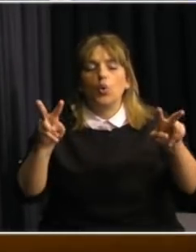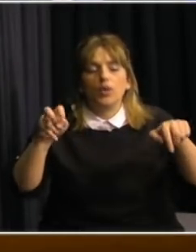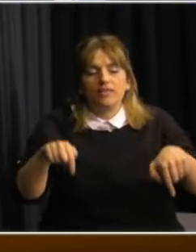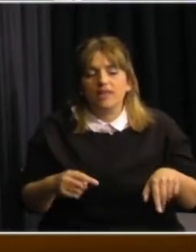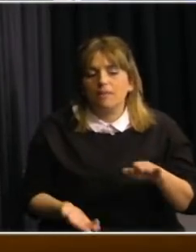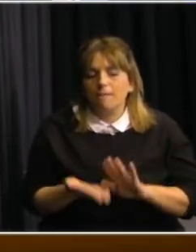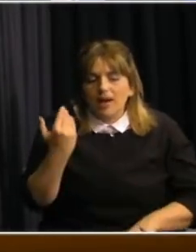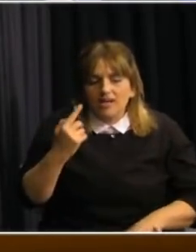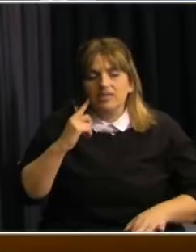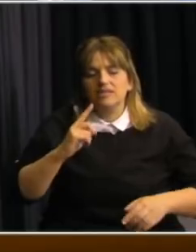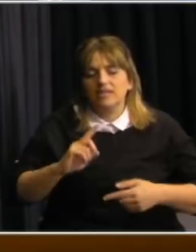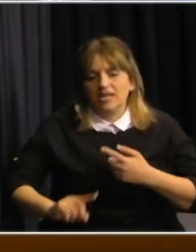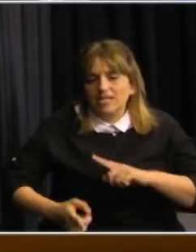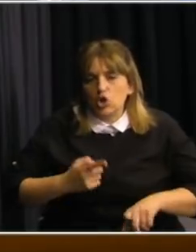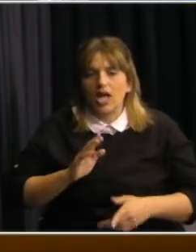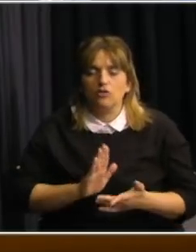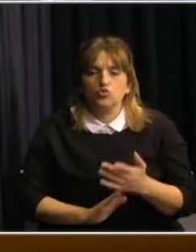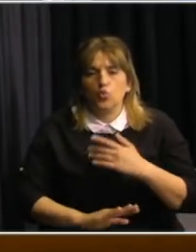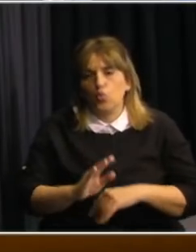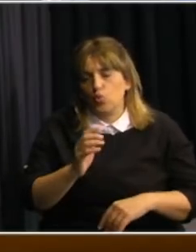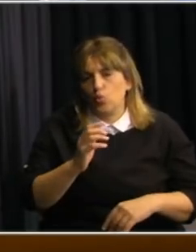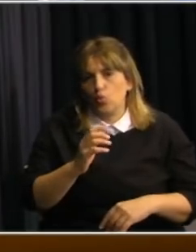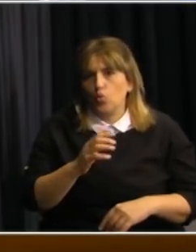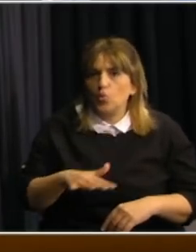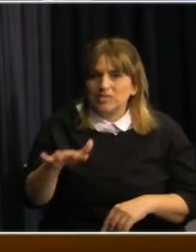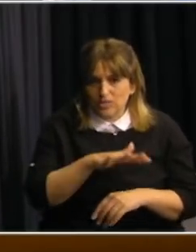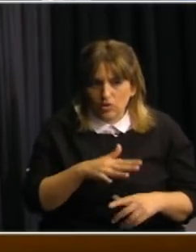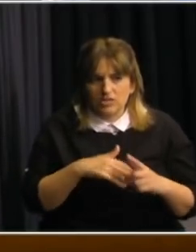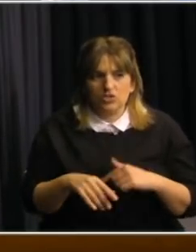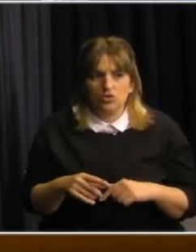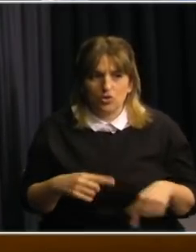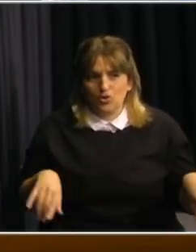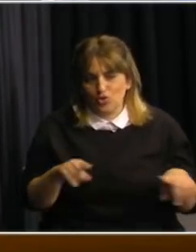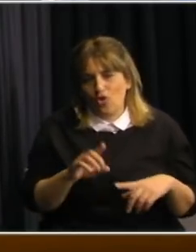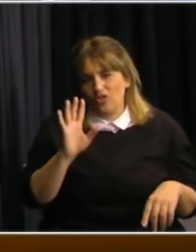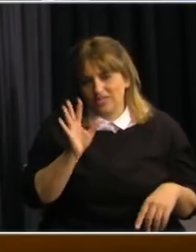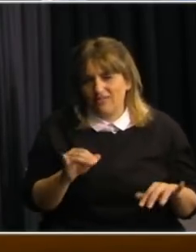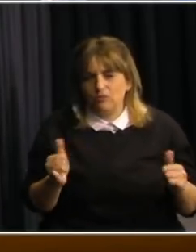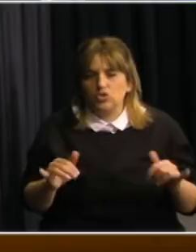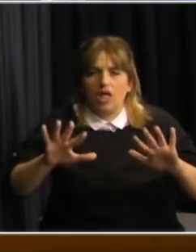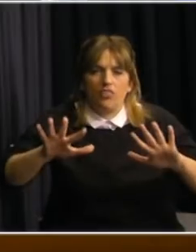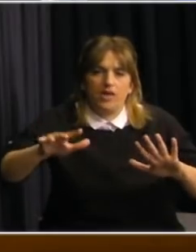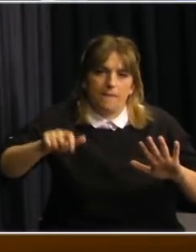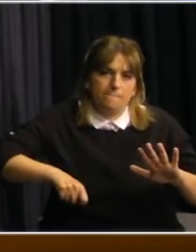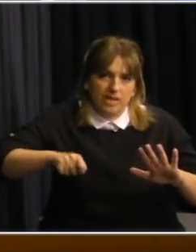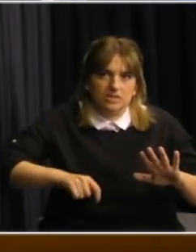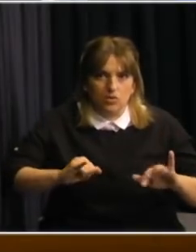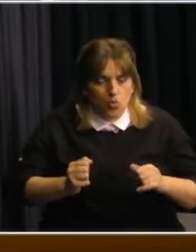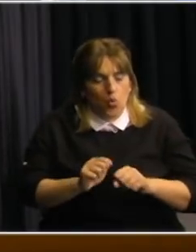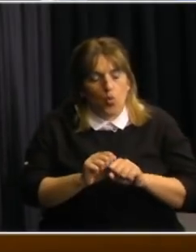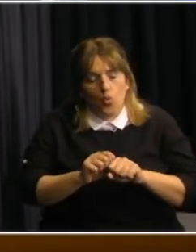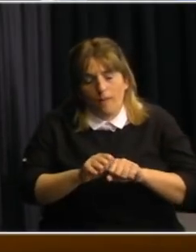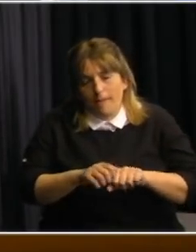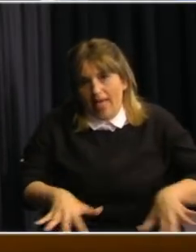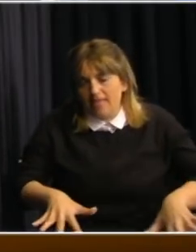vinculado a las medidas no farmacológicas. Como todos aquí sabemos, de hace 10 meses vivimos una pandemia global